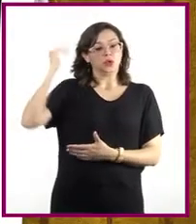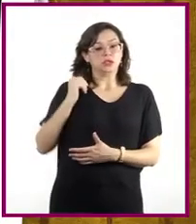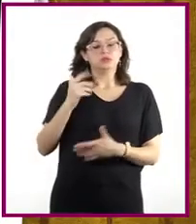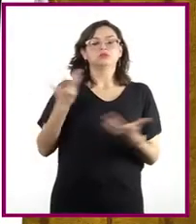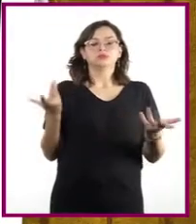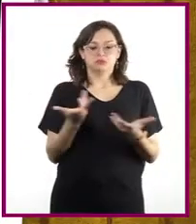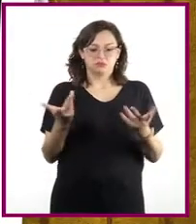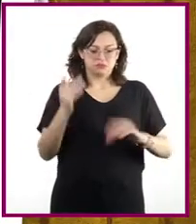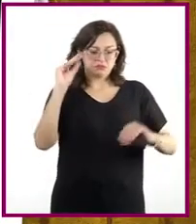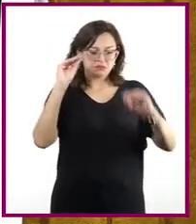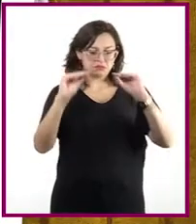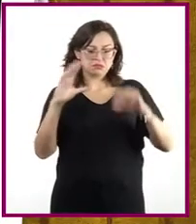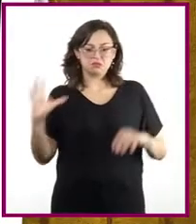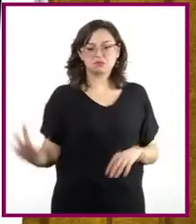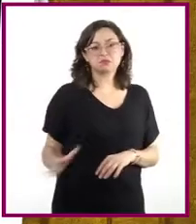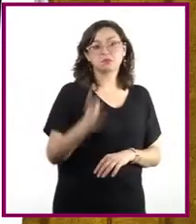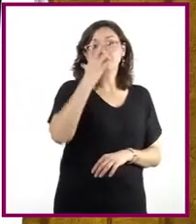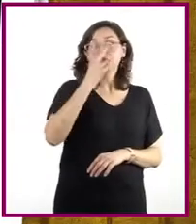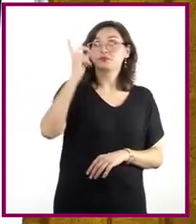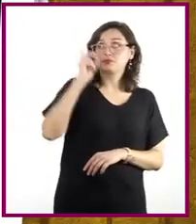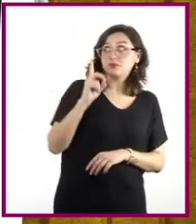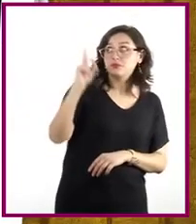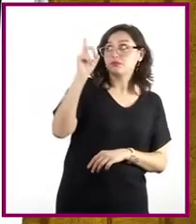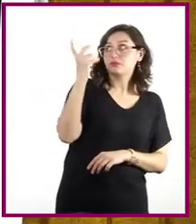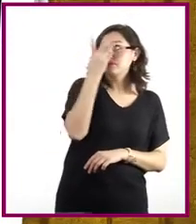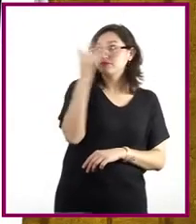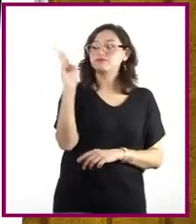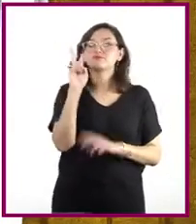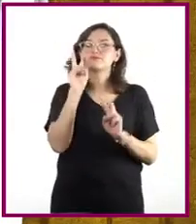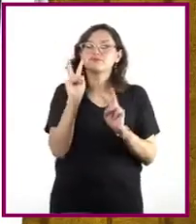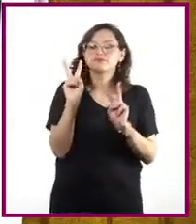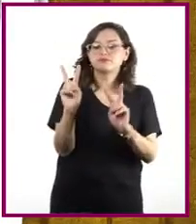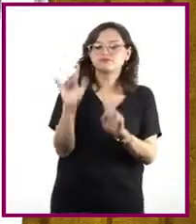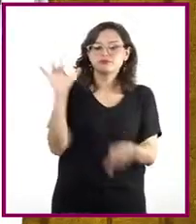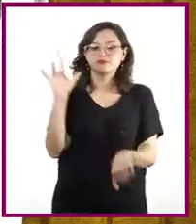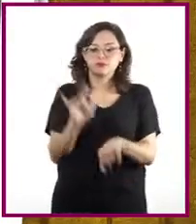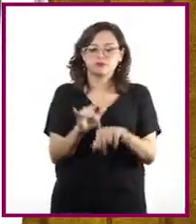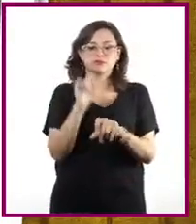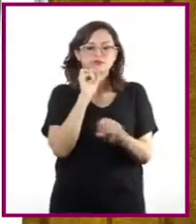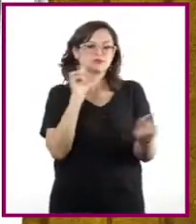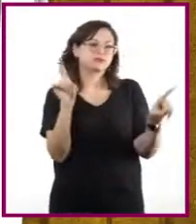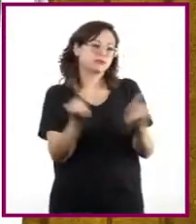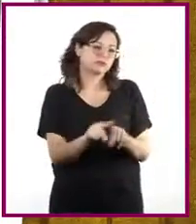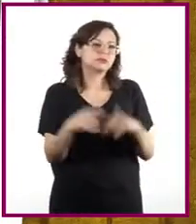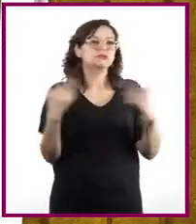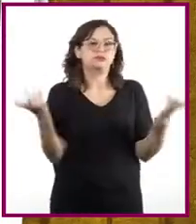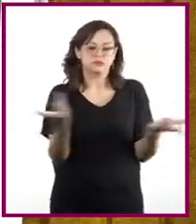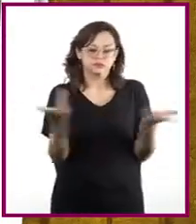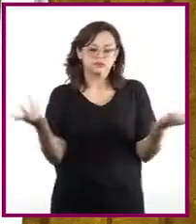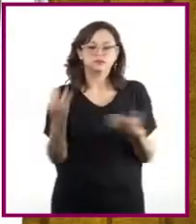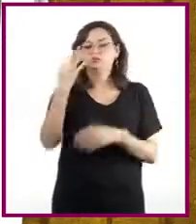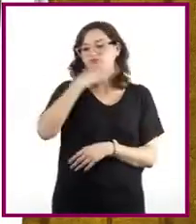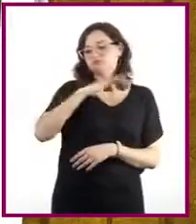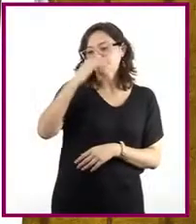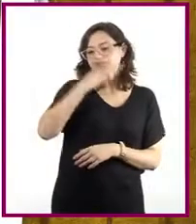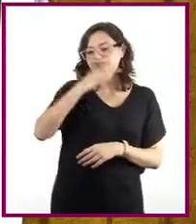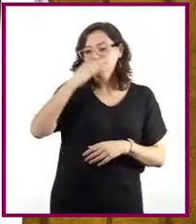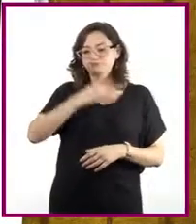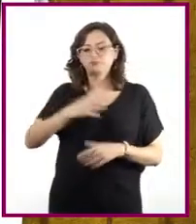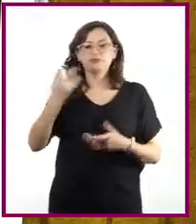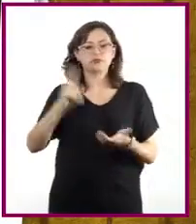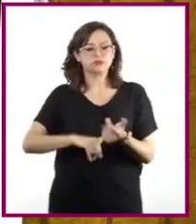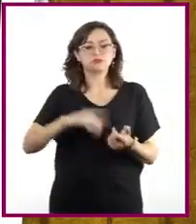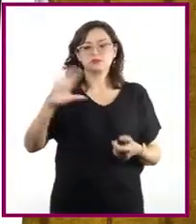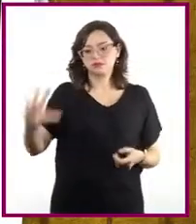elaborarse para representar a los dioses y hacerlos más tangibles. También se hacían ritos y ofrendas que contenían máscaras